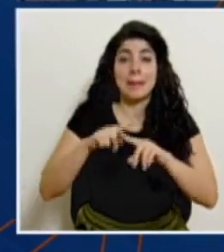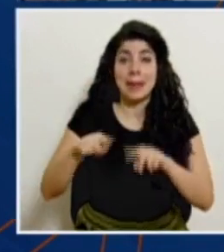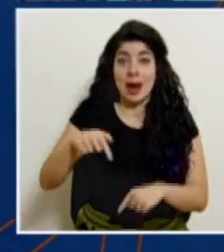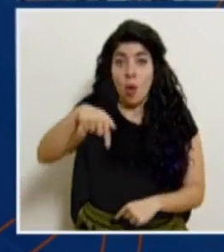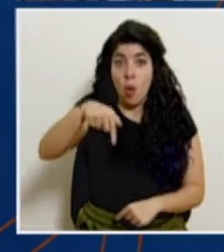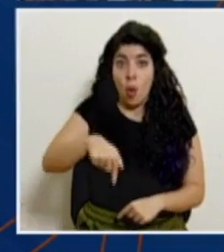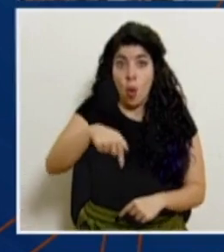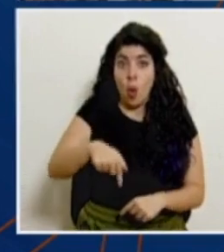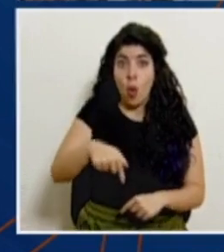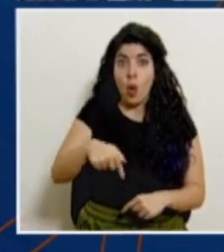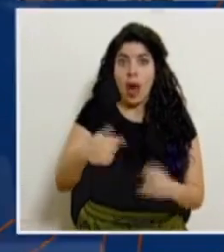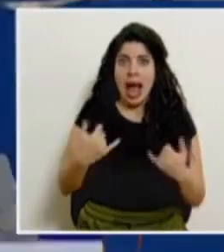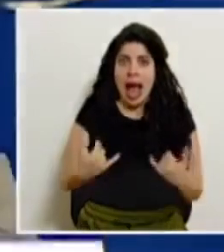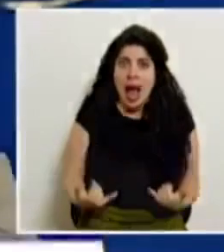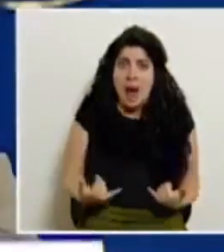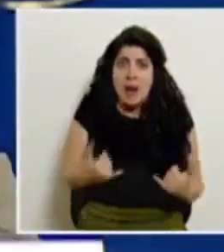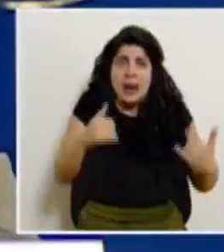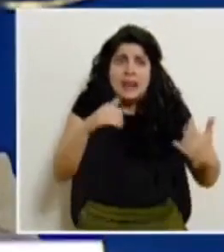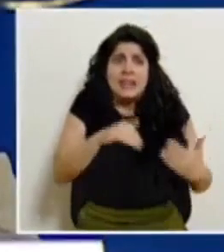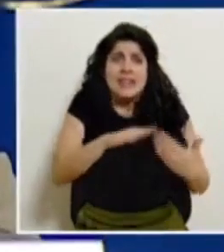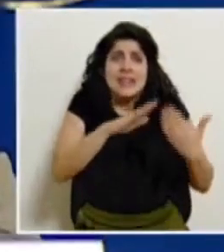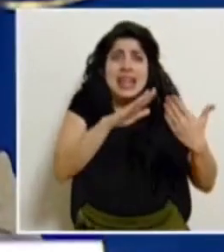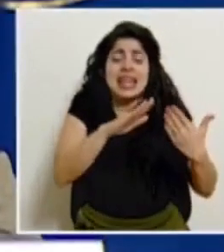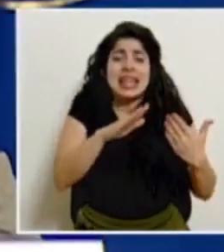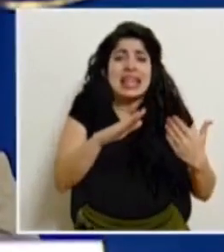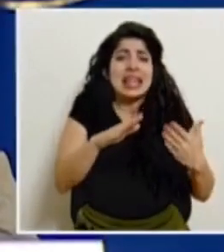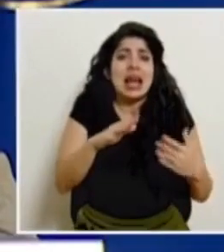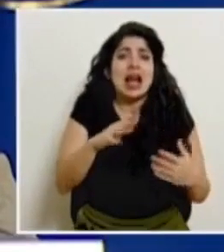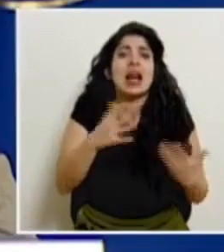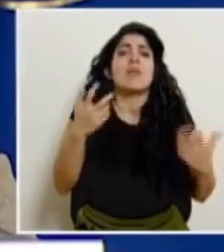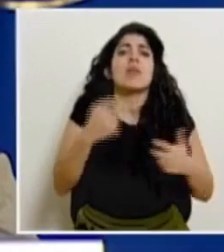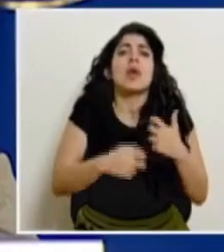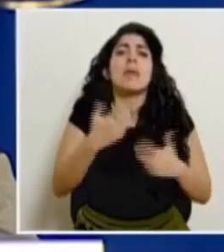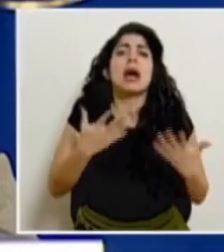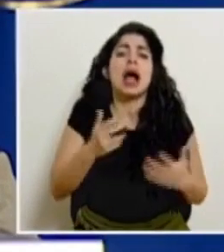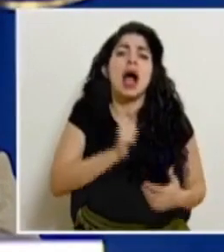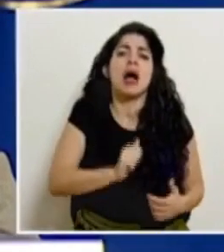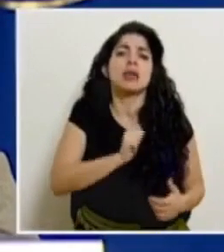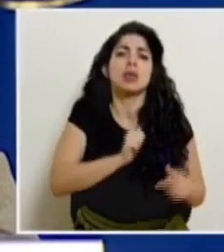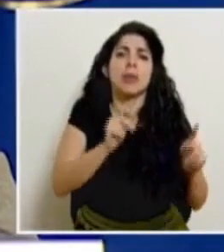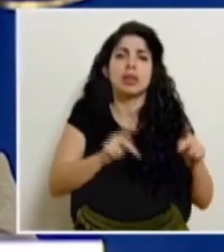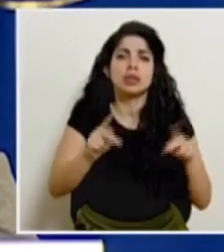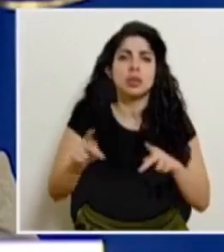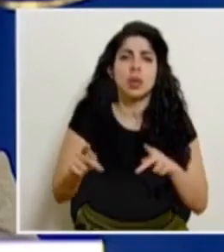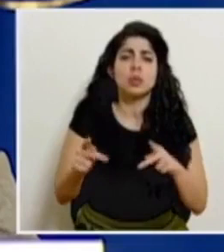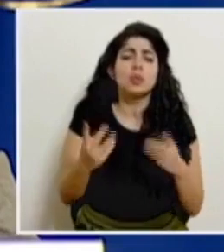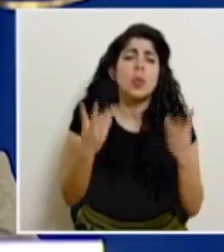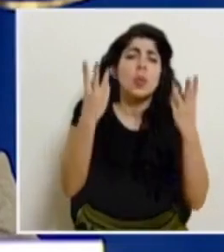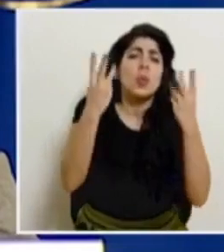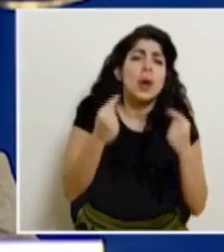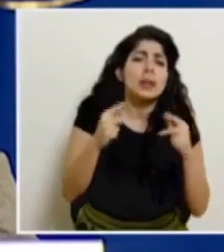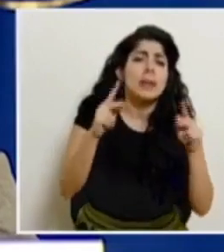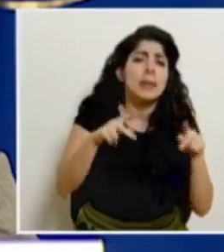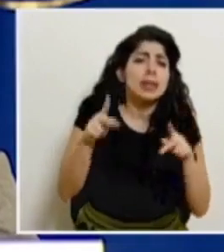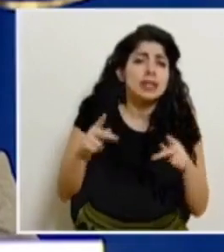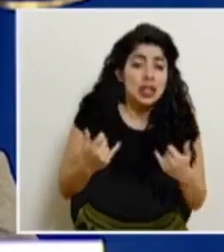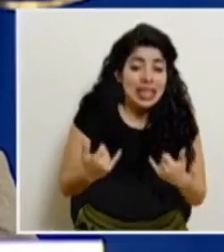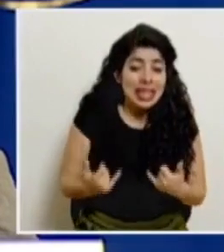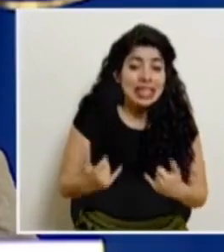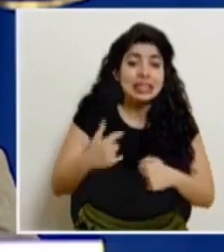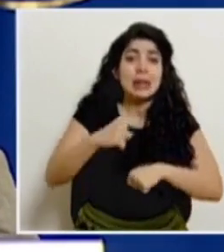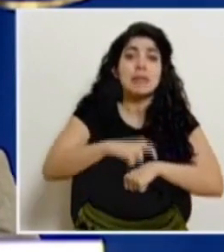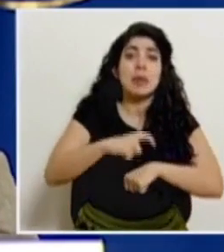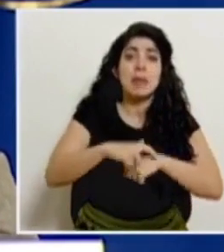hoy día nos estamos enfrentando al comportamiento humano, a la cantidad de personas que en este momento están